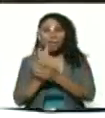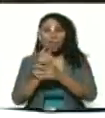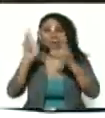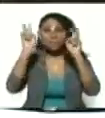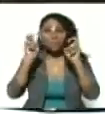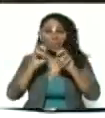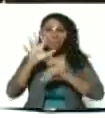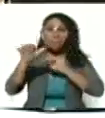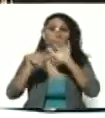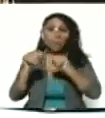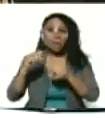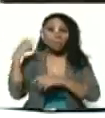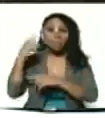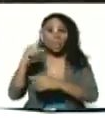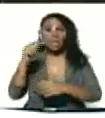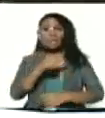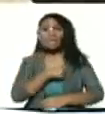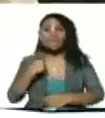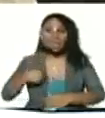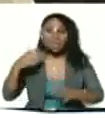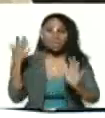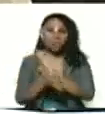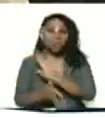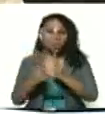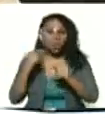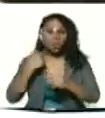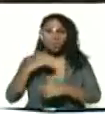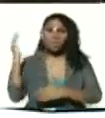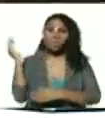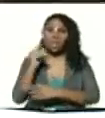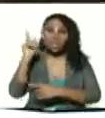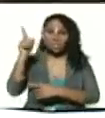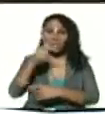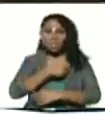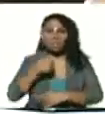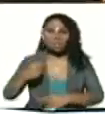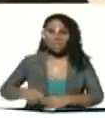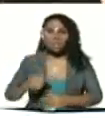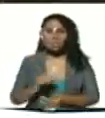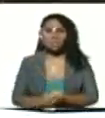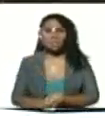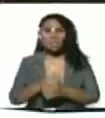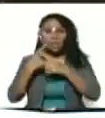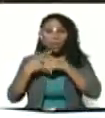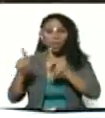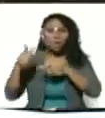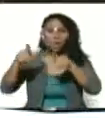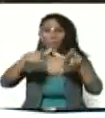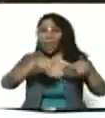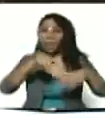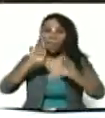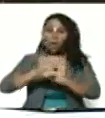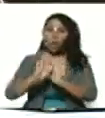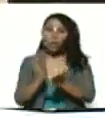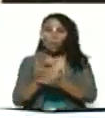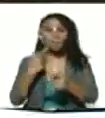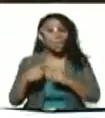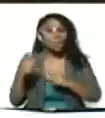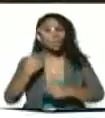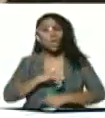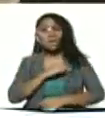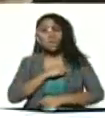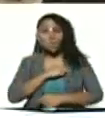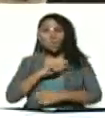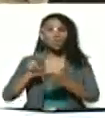compramos ambulancias en China sobre todo hemos traído ambulancias chinas y de otras partes pero si nosotros